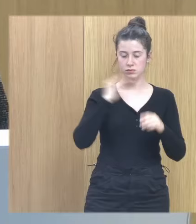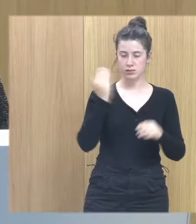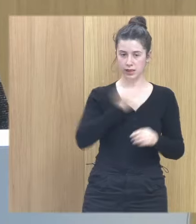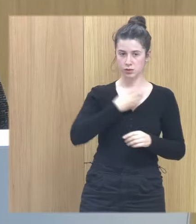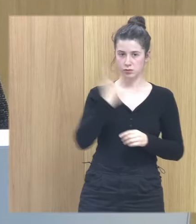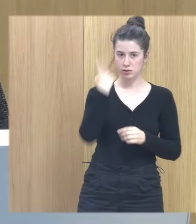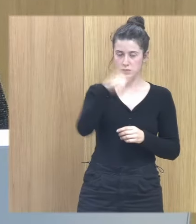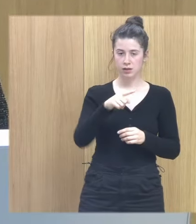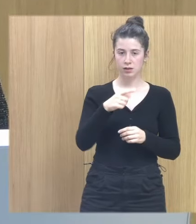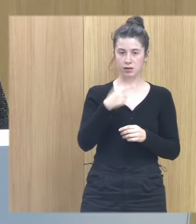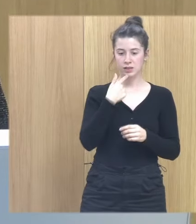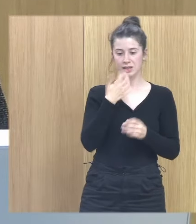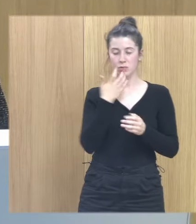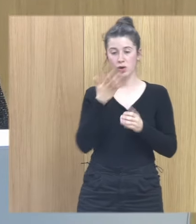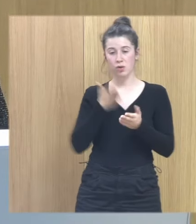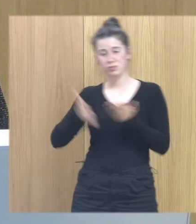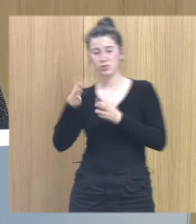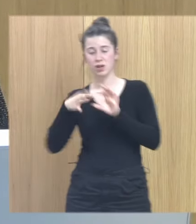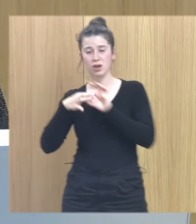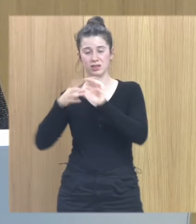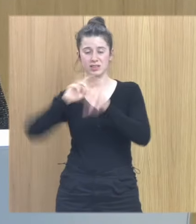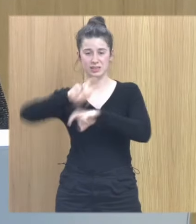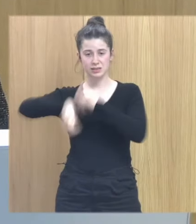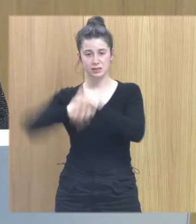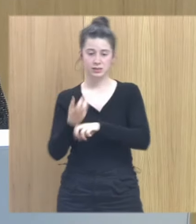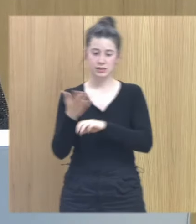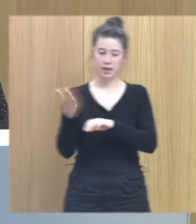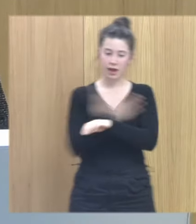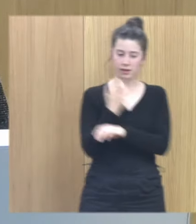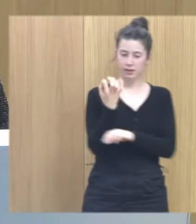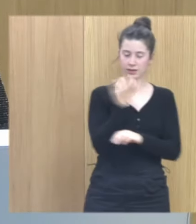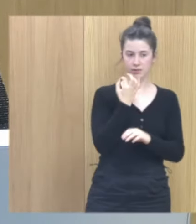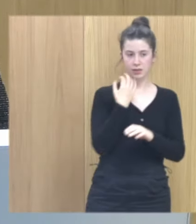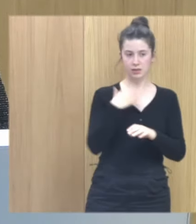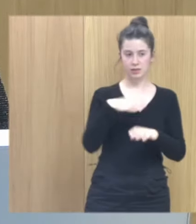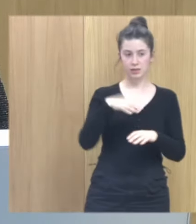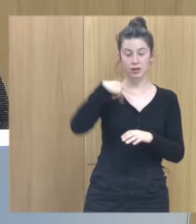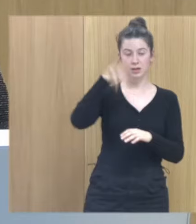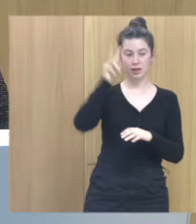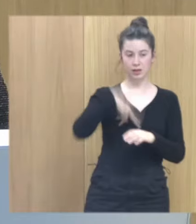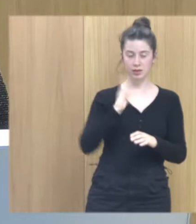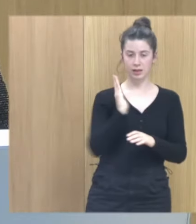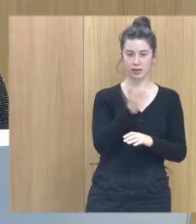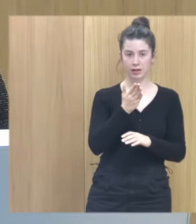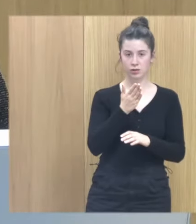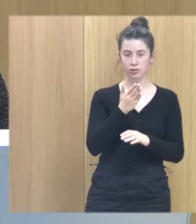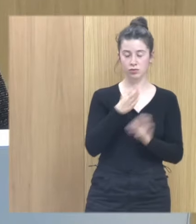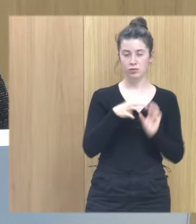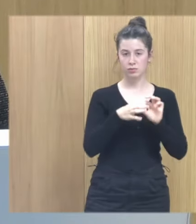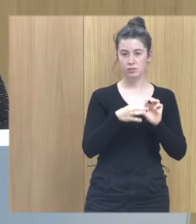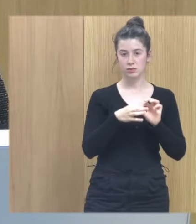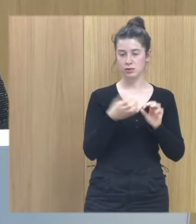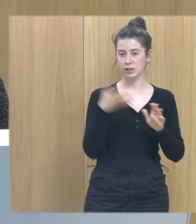puede ir a la reconstrucción del vínculo si no ha habido un reconocimiento del daño y una asunción de la responsabilidad sobre ese daño, que implica